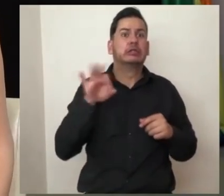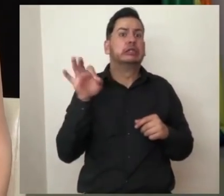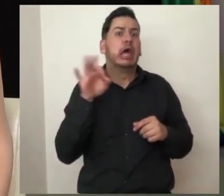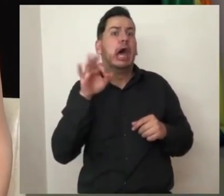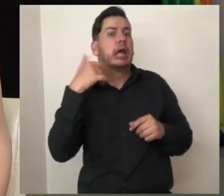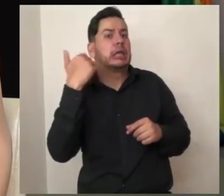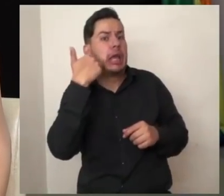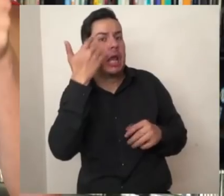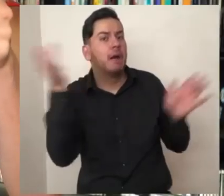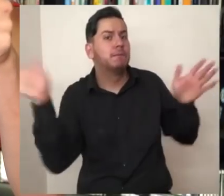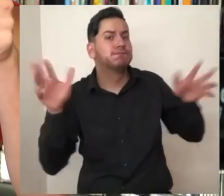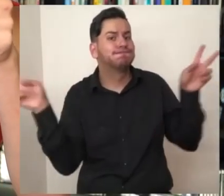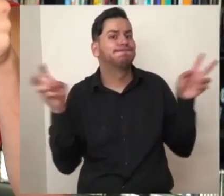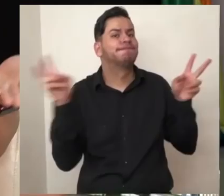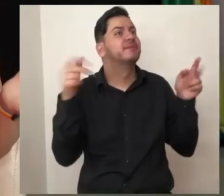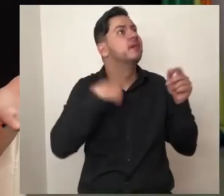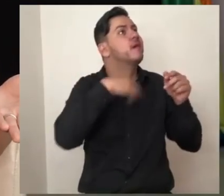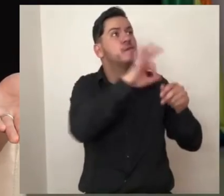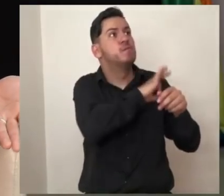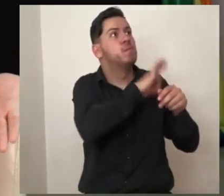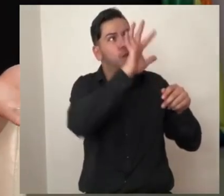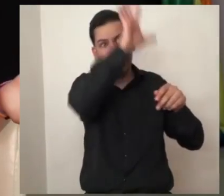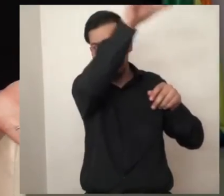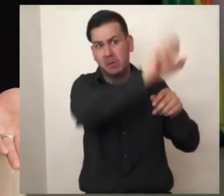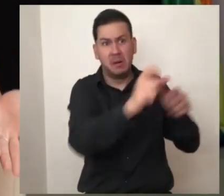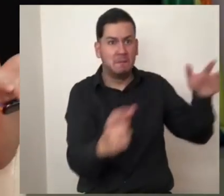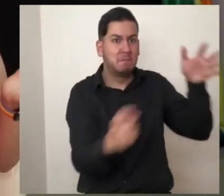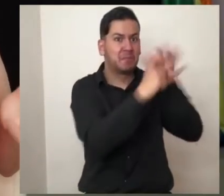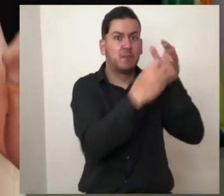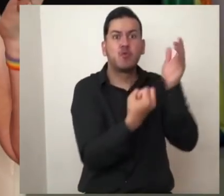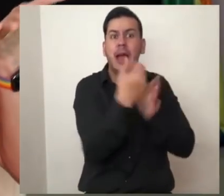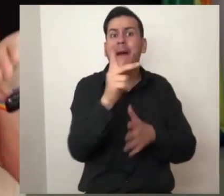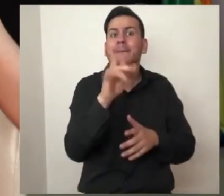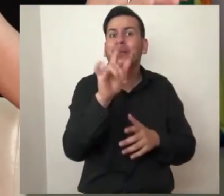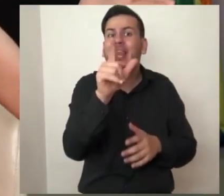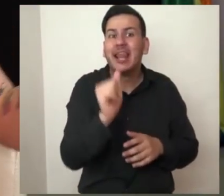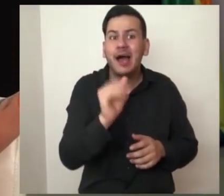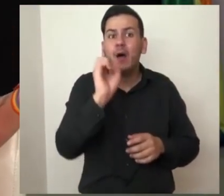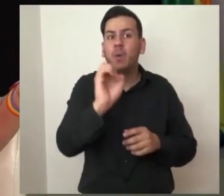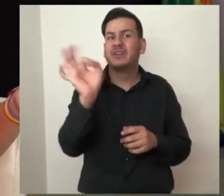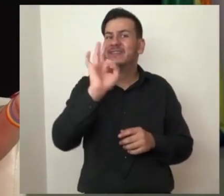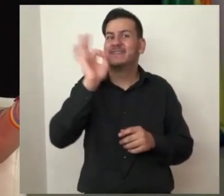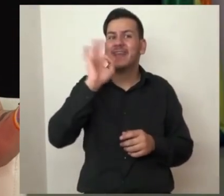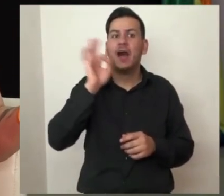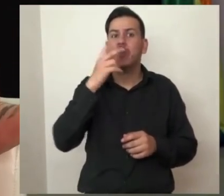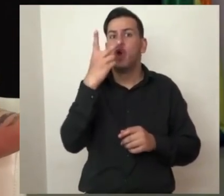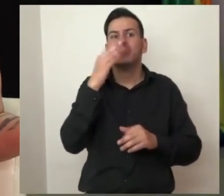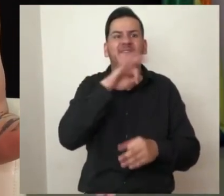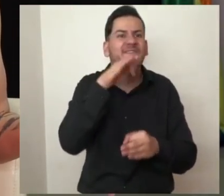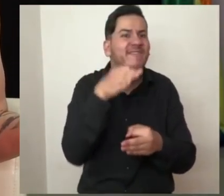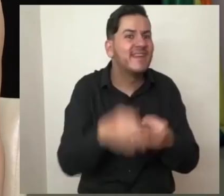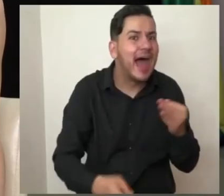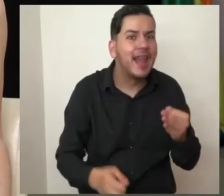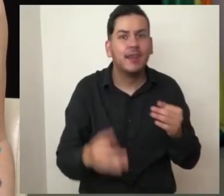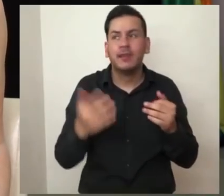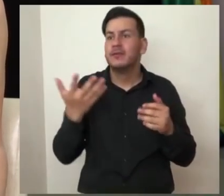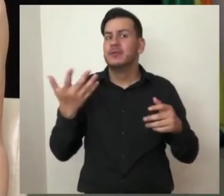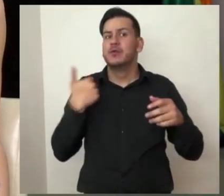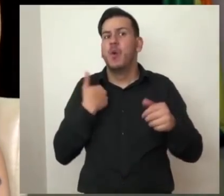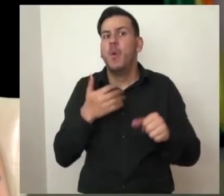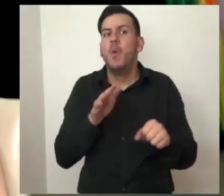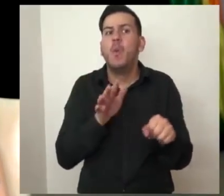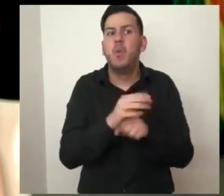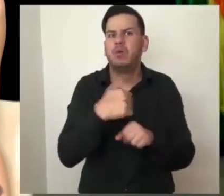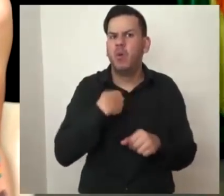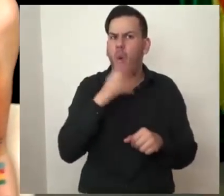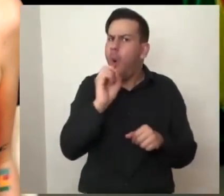pájaros sin que nos diéramos cuenta. Comprueben lo contrario. Todo lo que digo es que hemos sobrevivido fácil unos 12 finales del mundo y acá seguimos, cosa que yo creo que comprueba